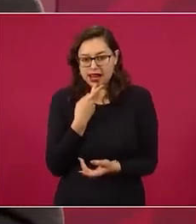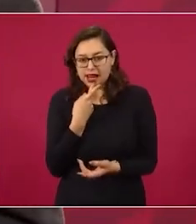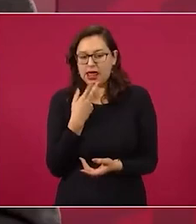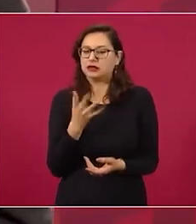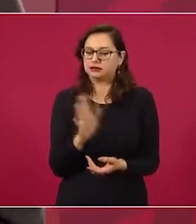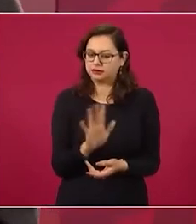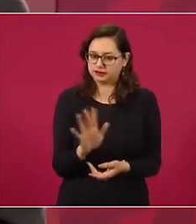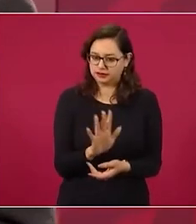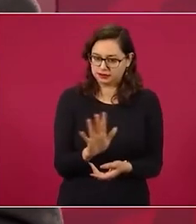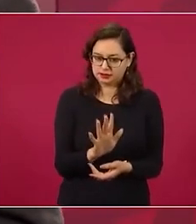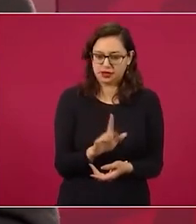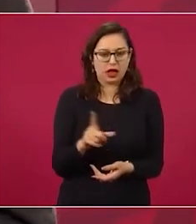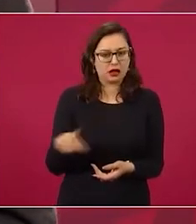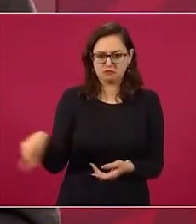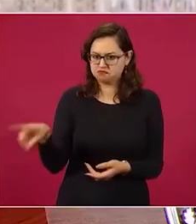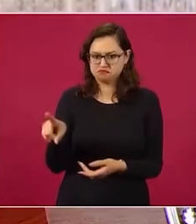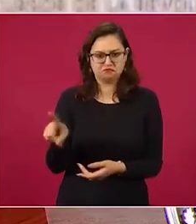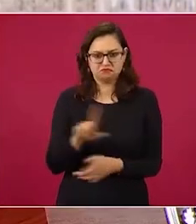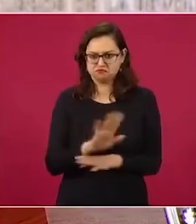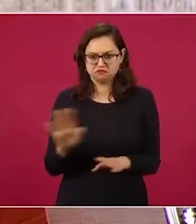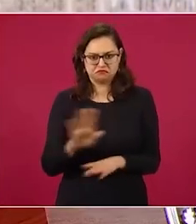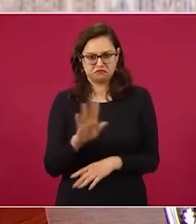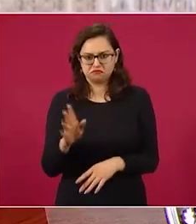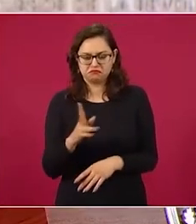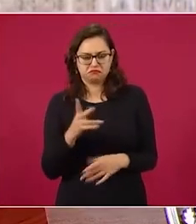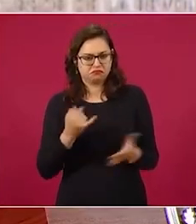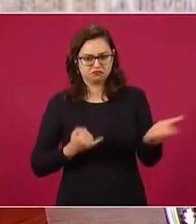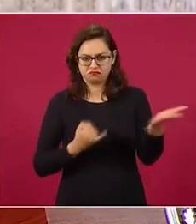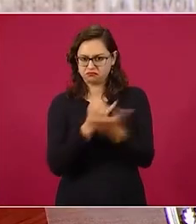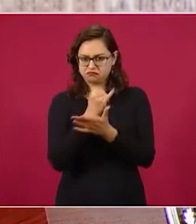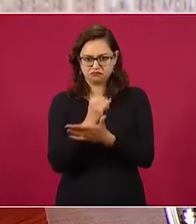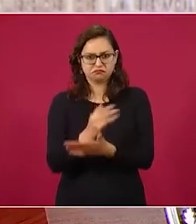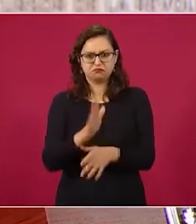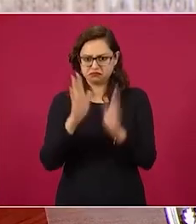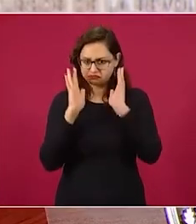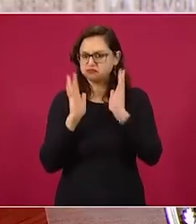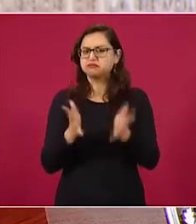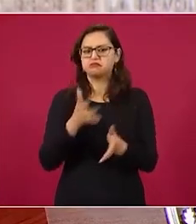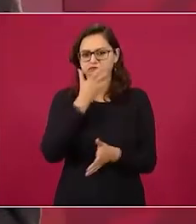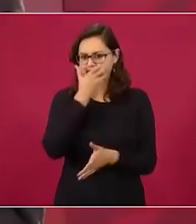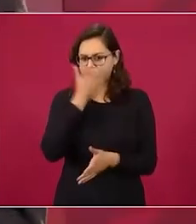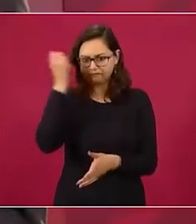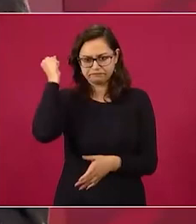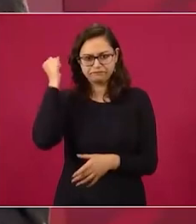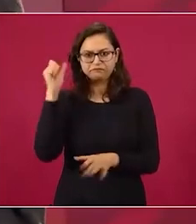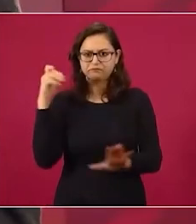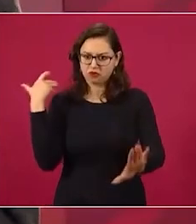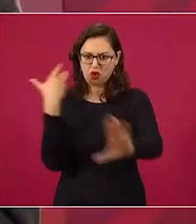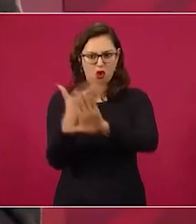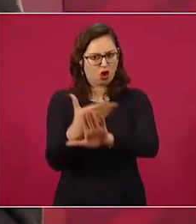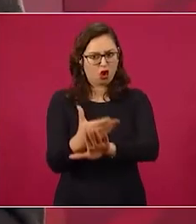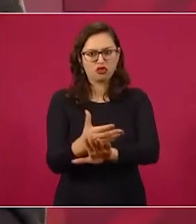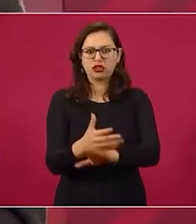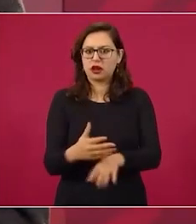estos no robalean, me caen bien,